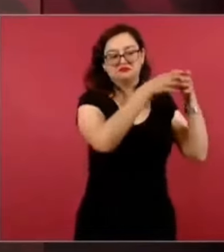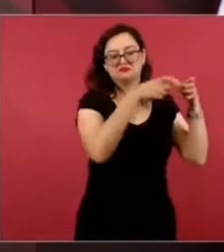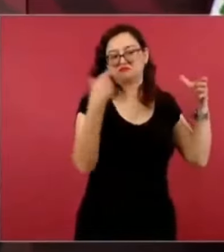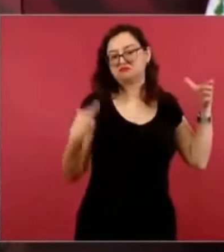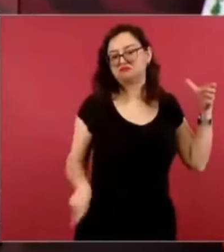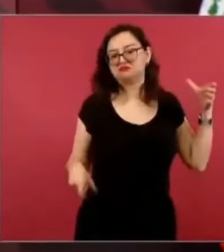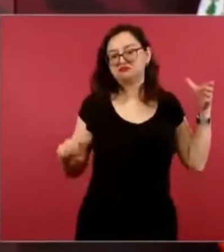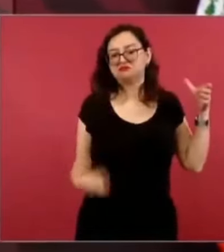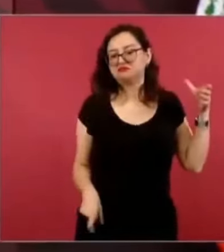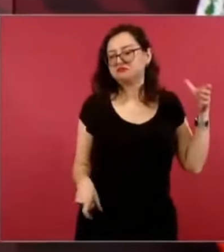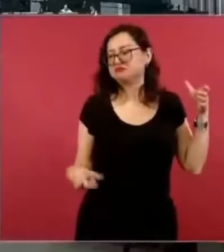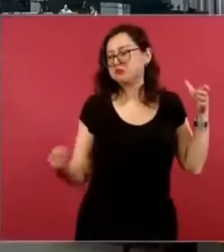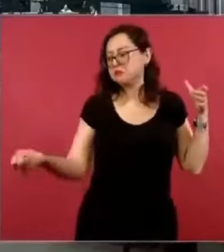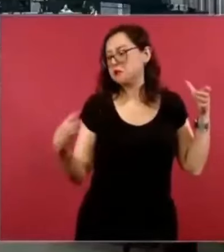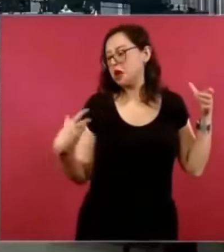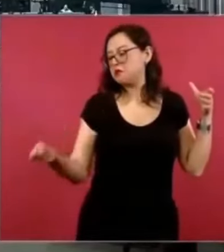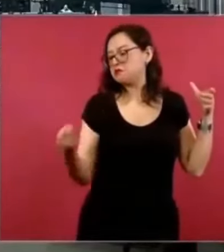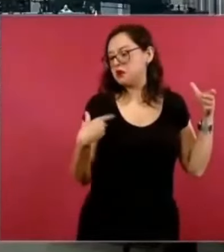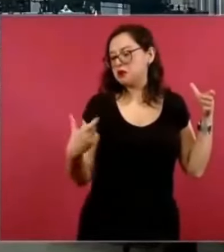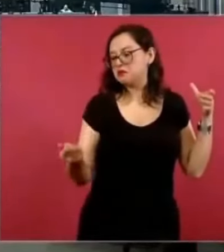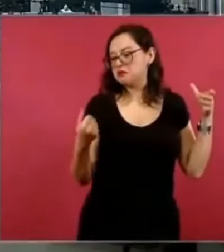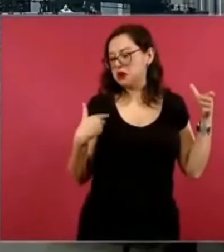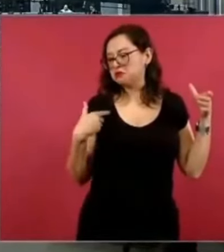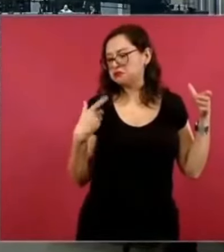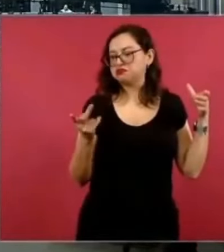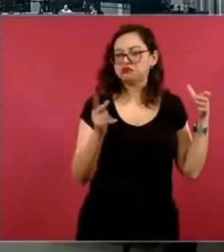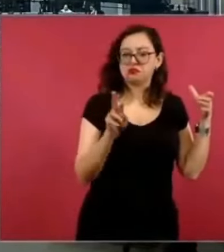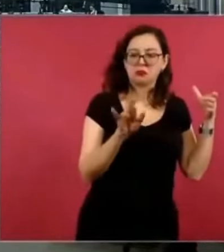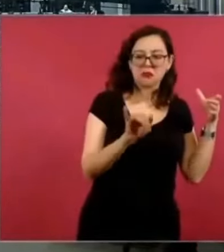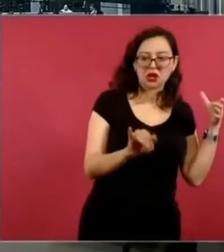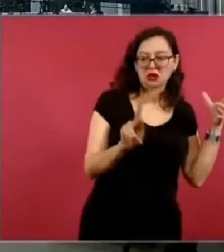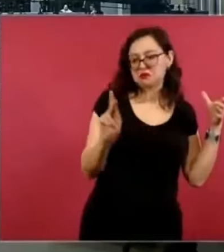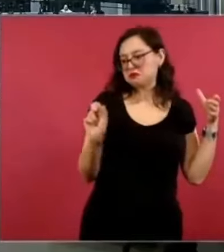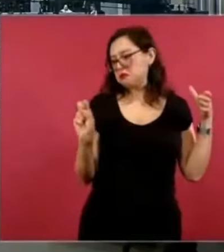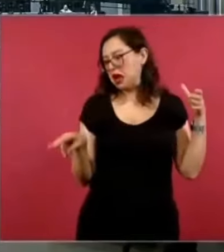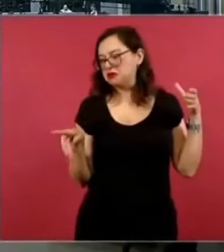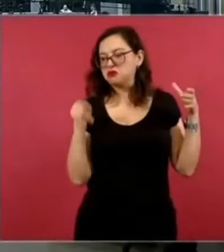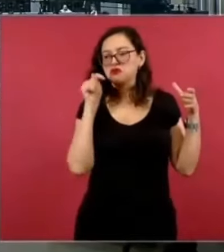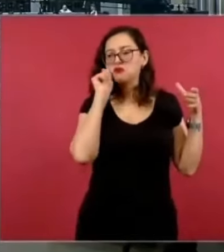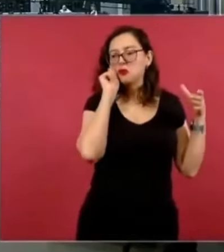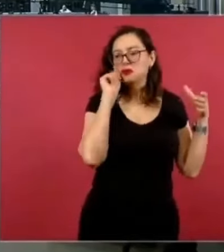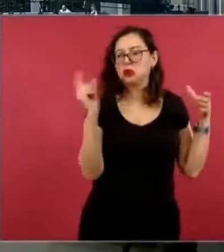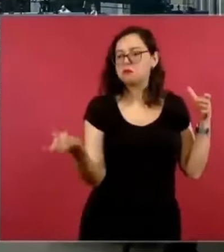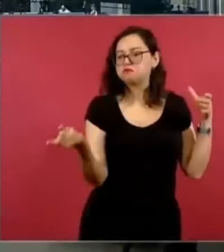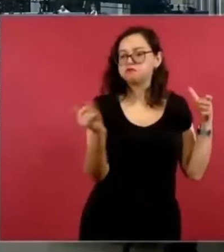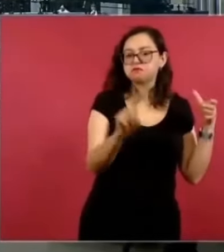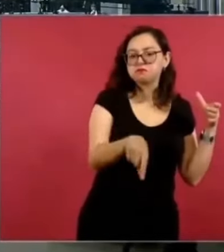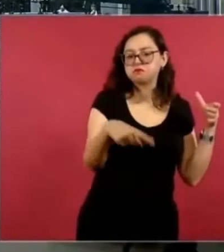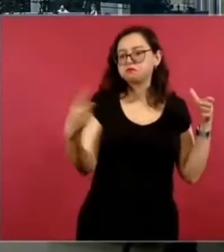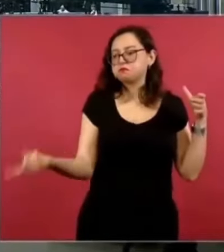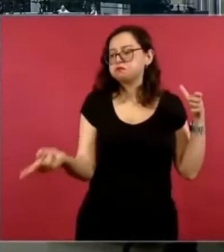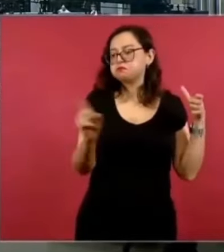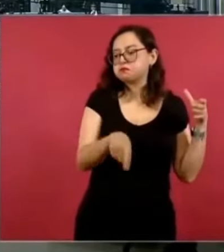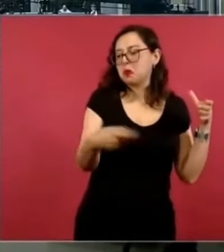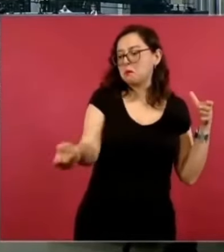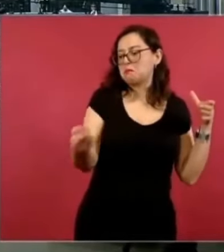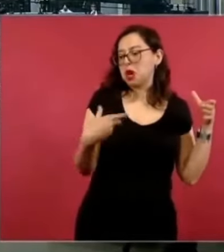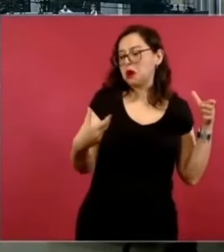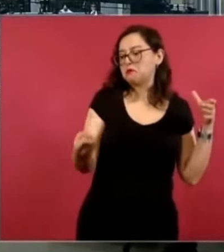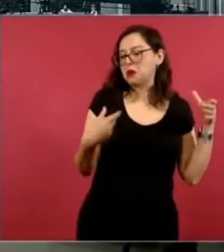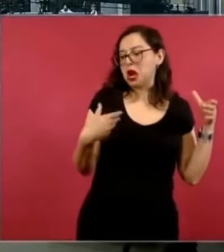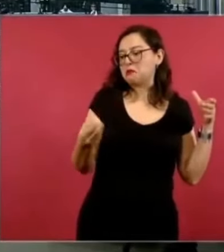igual si era de un partido o si era de otro, ellos mandaban